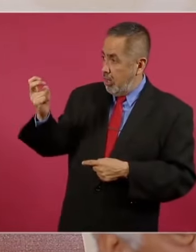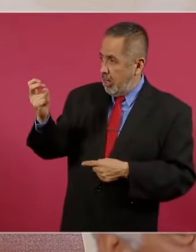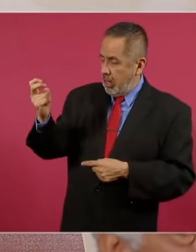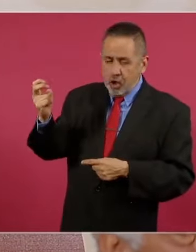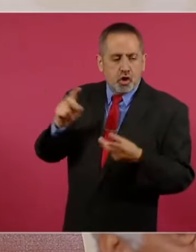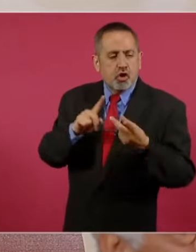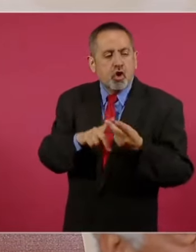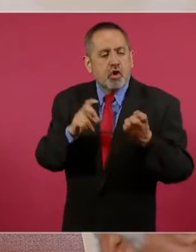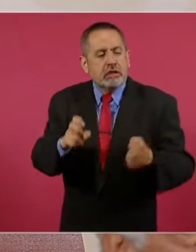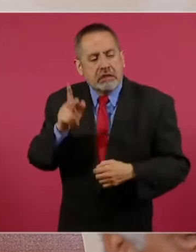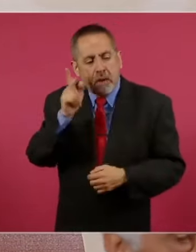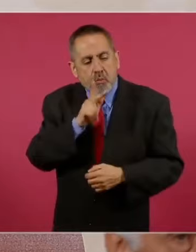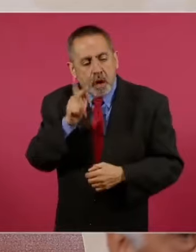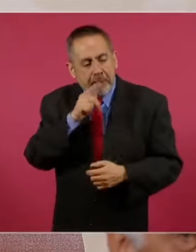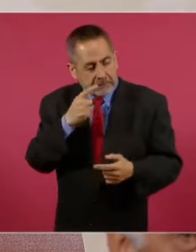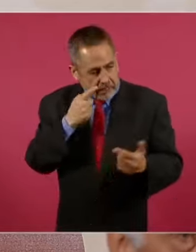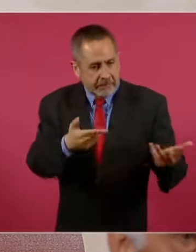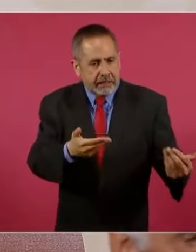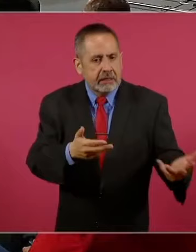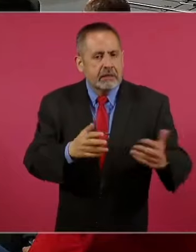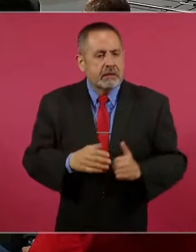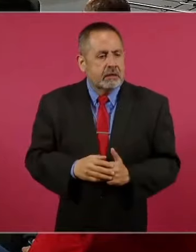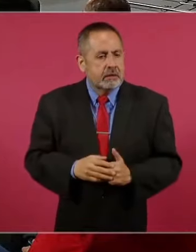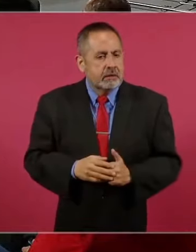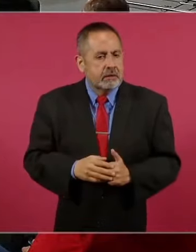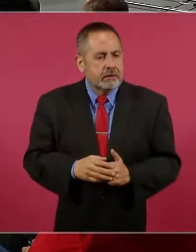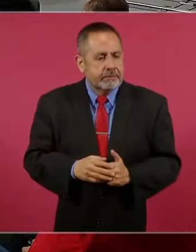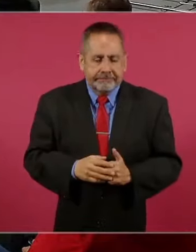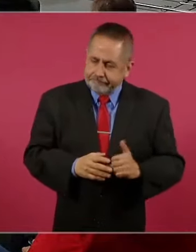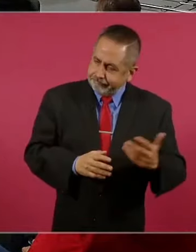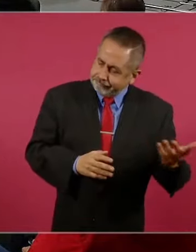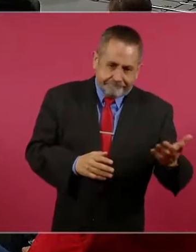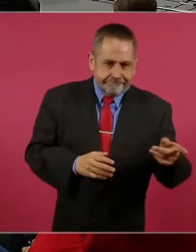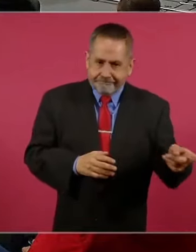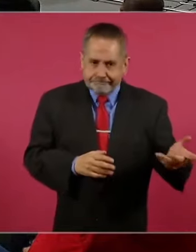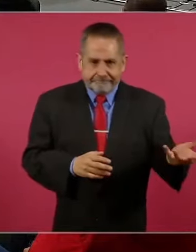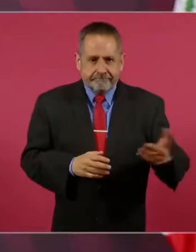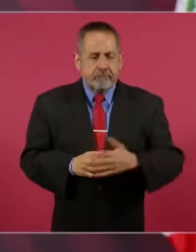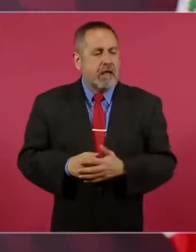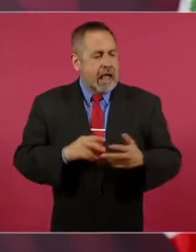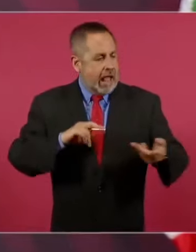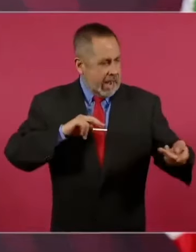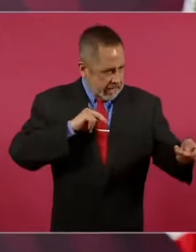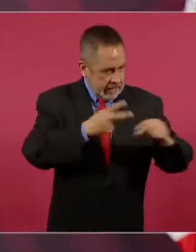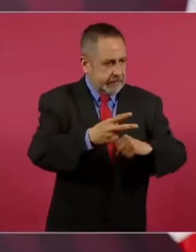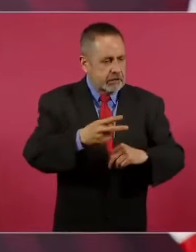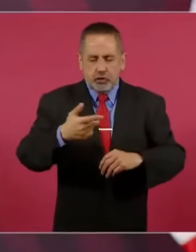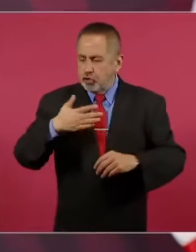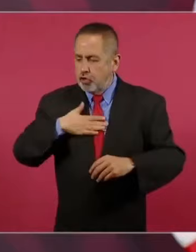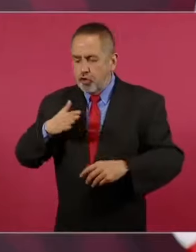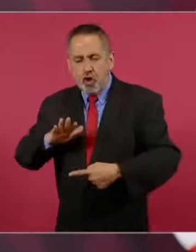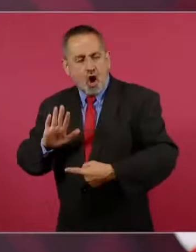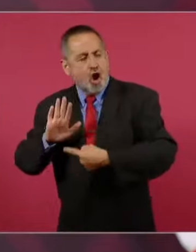pero aquí no aplica. Yo voy a probarte